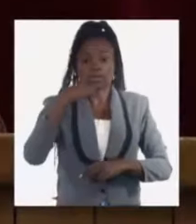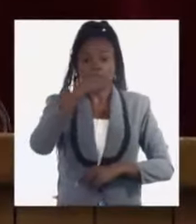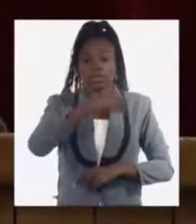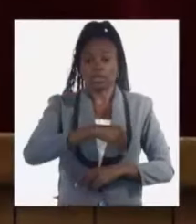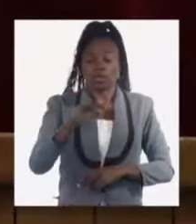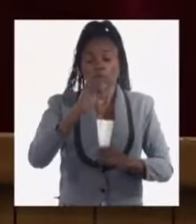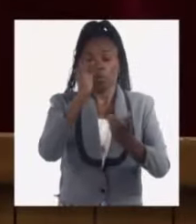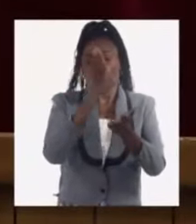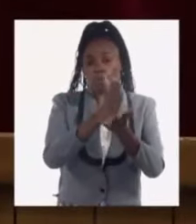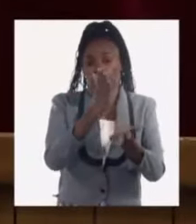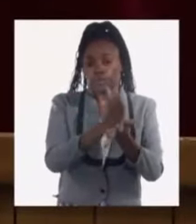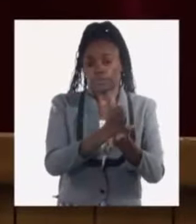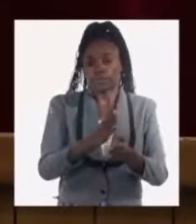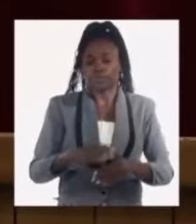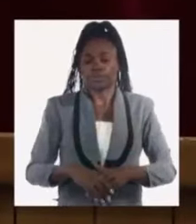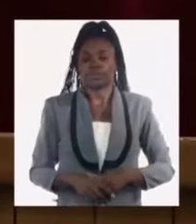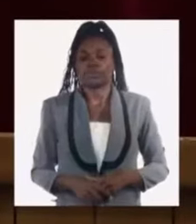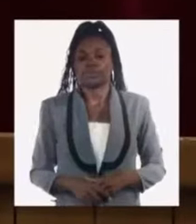la educación.